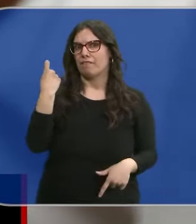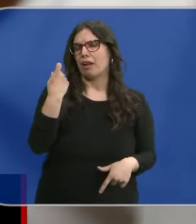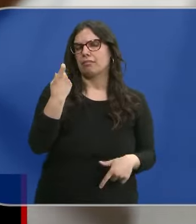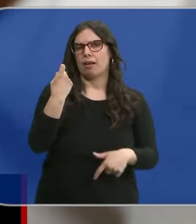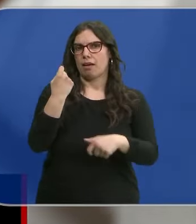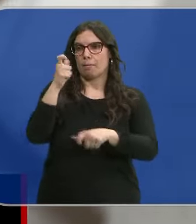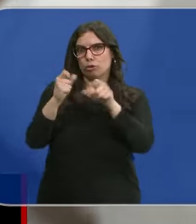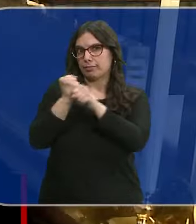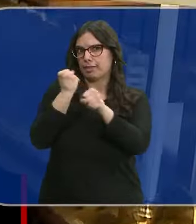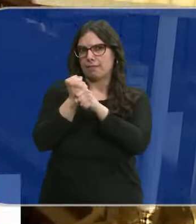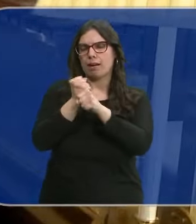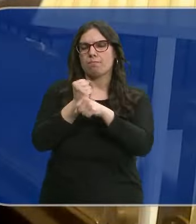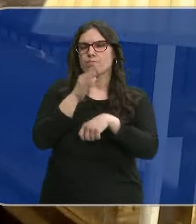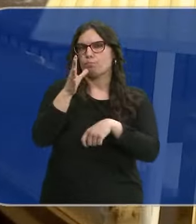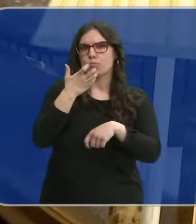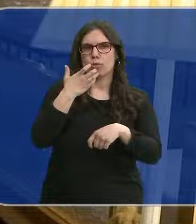como la hostelería.